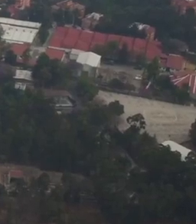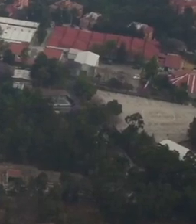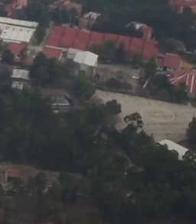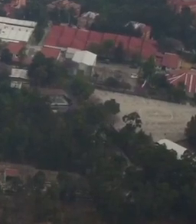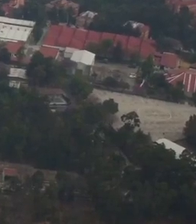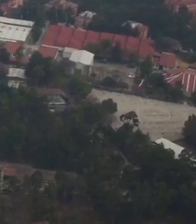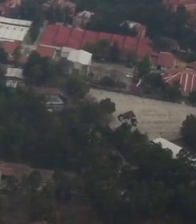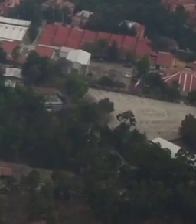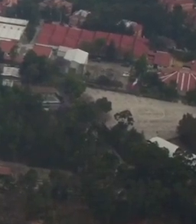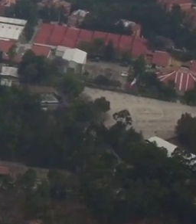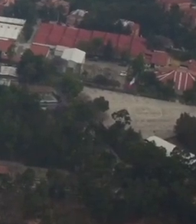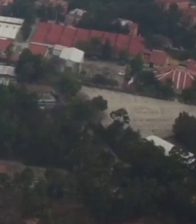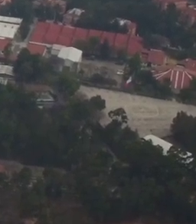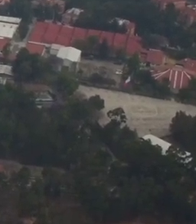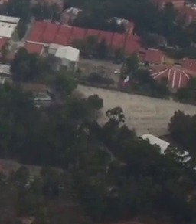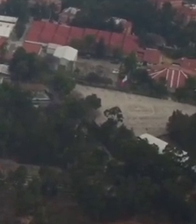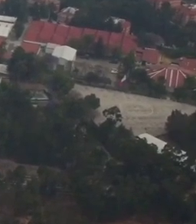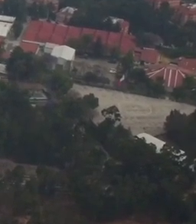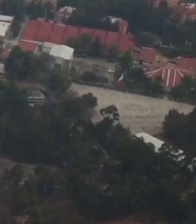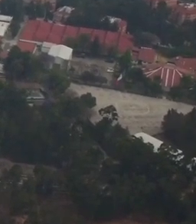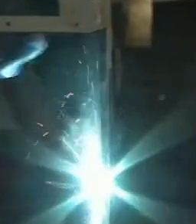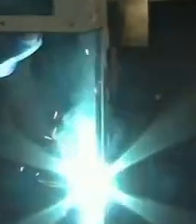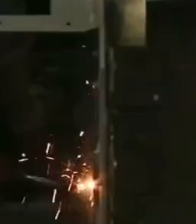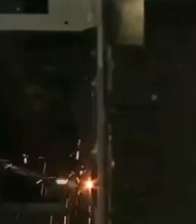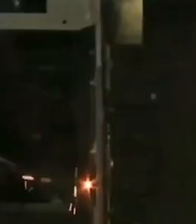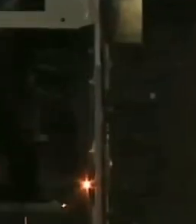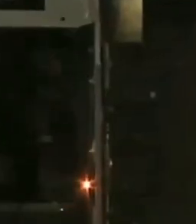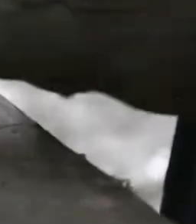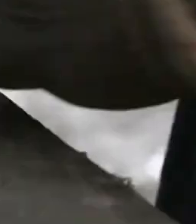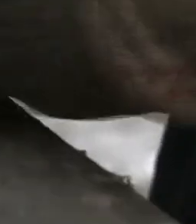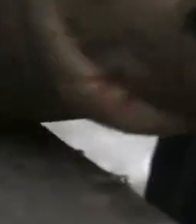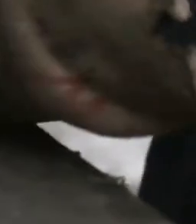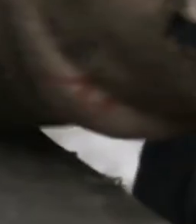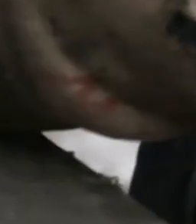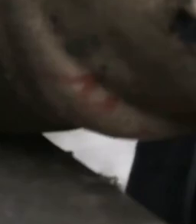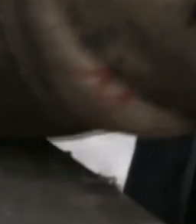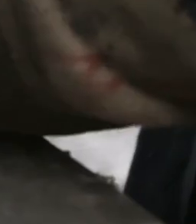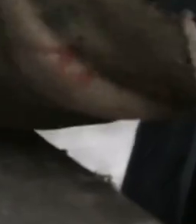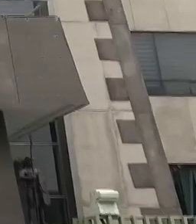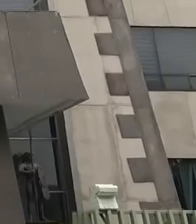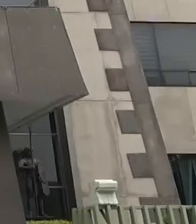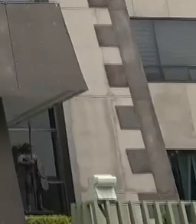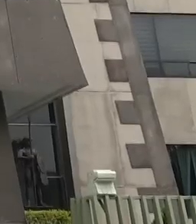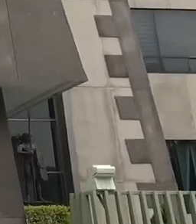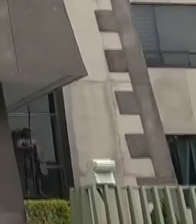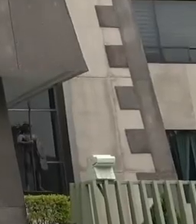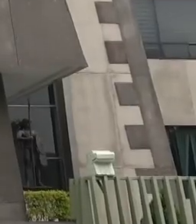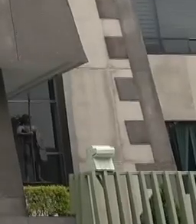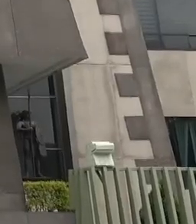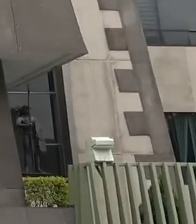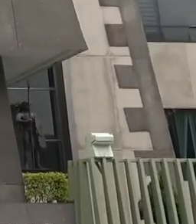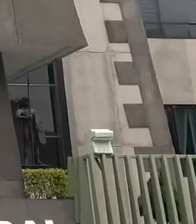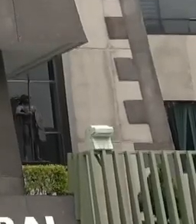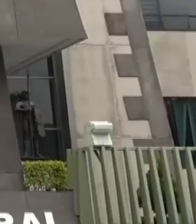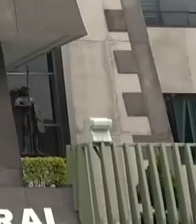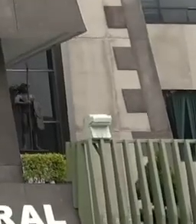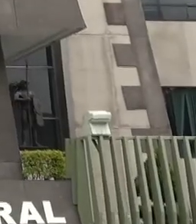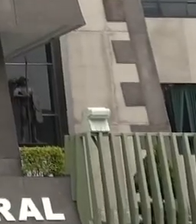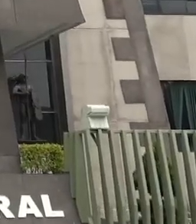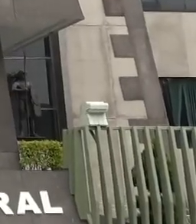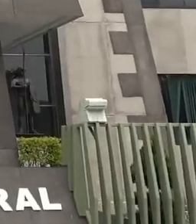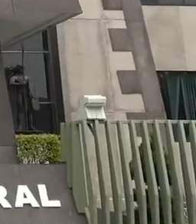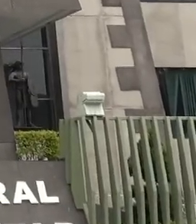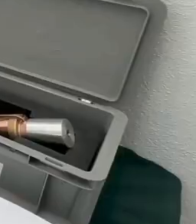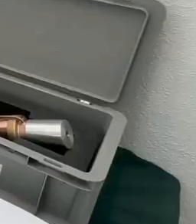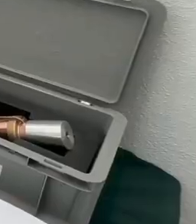Santa Fe poco a poco fue dejando de ser funcional. No obstante, a lo largo de las últimas décadas, la industria militar ha evolucionado,